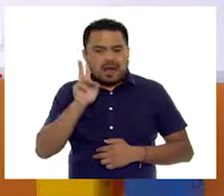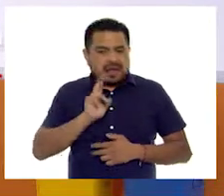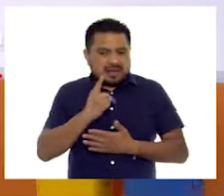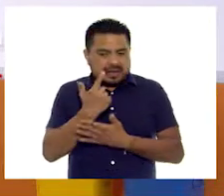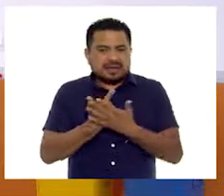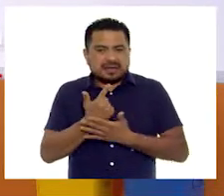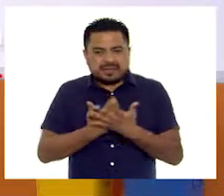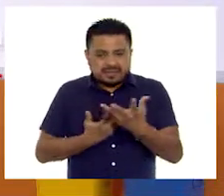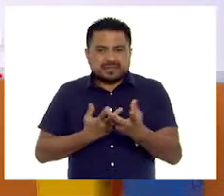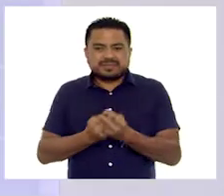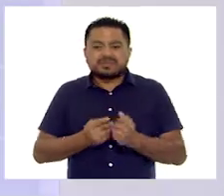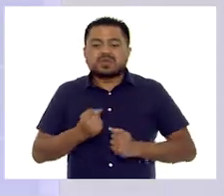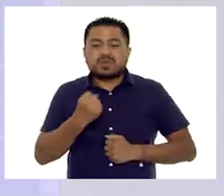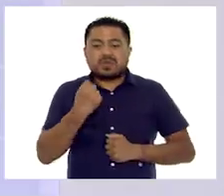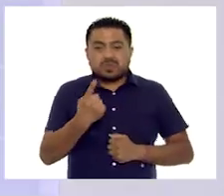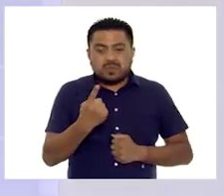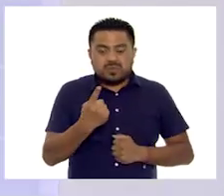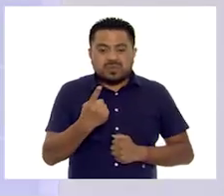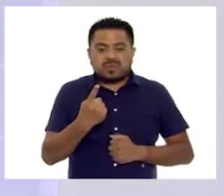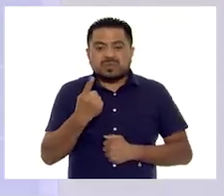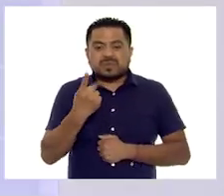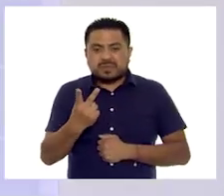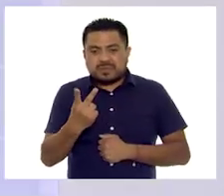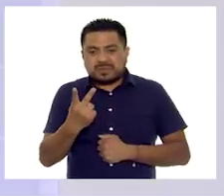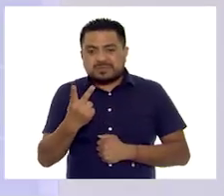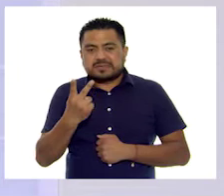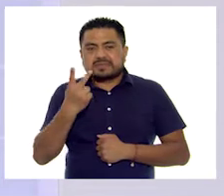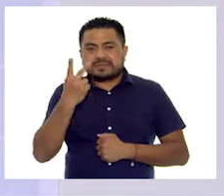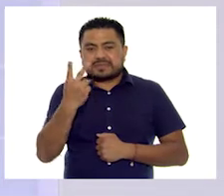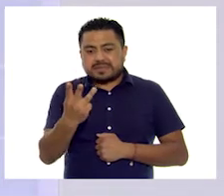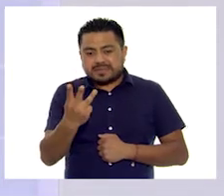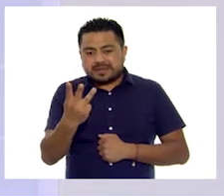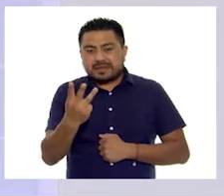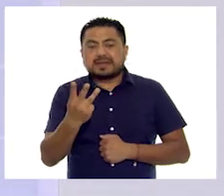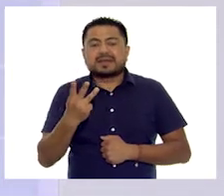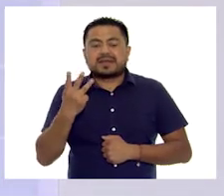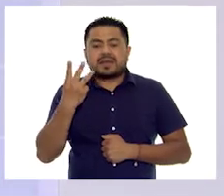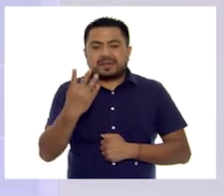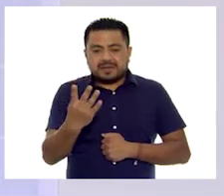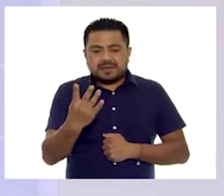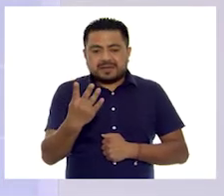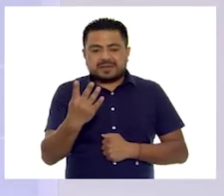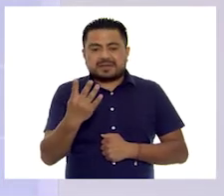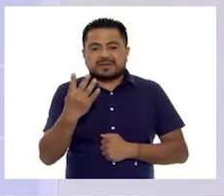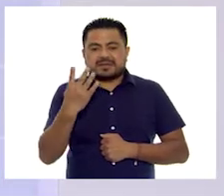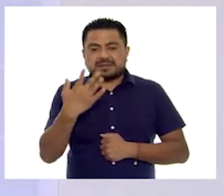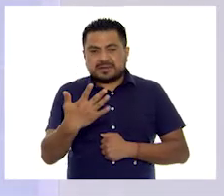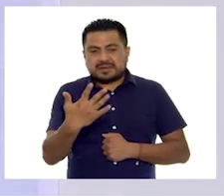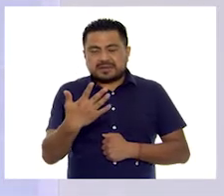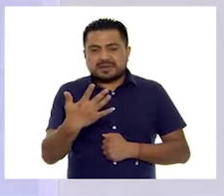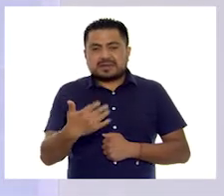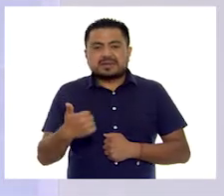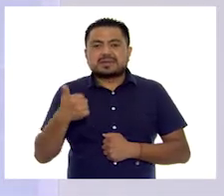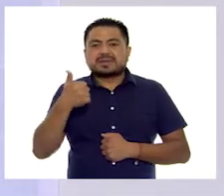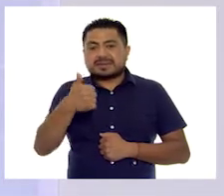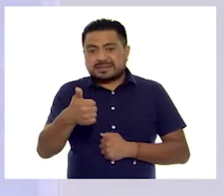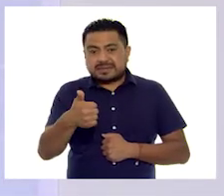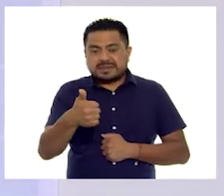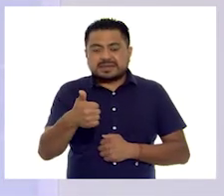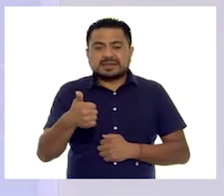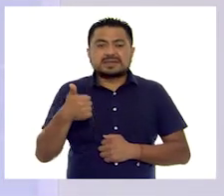contarlas. Vamos a ver. Y dice, uno, dos, tres, cuatro, cinco,